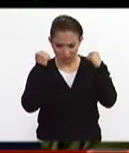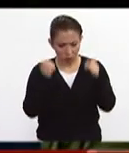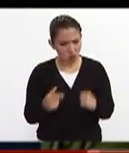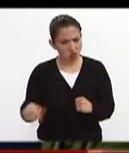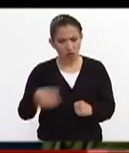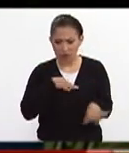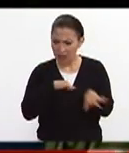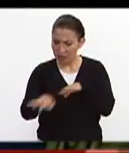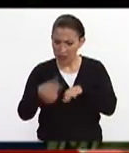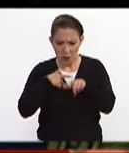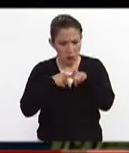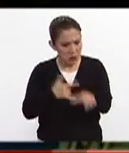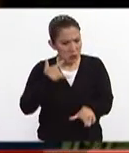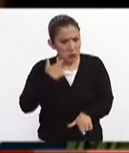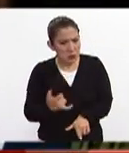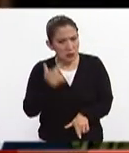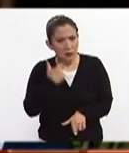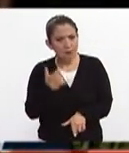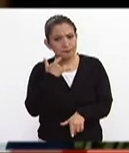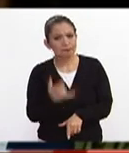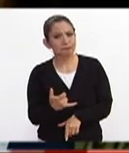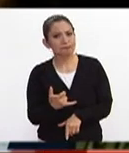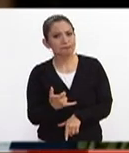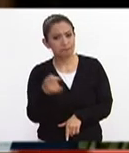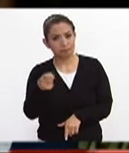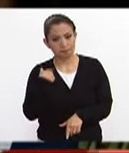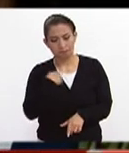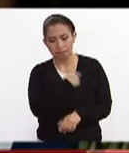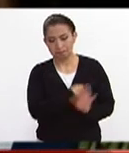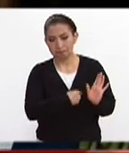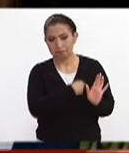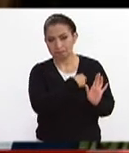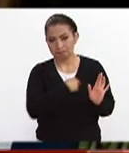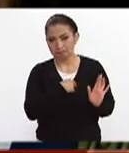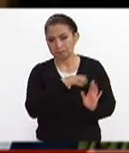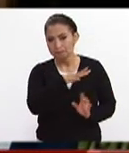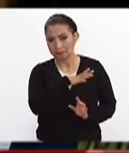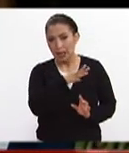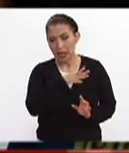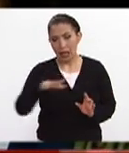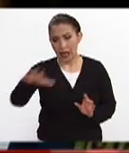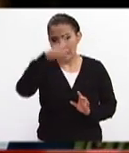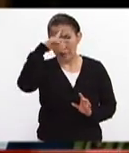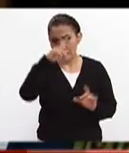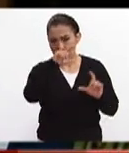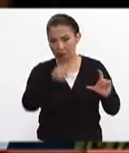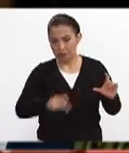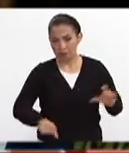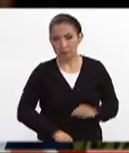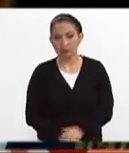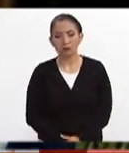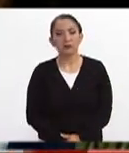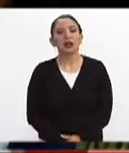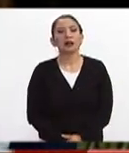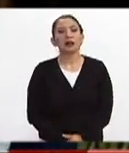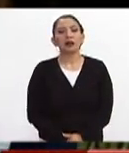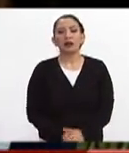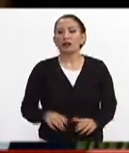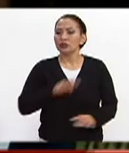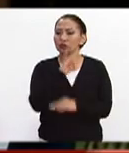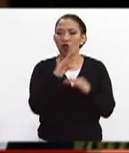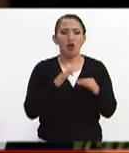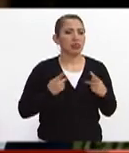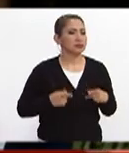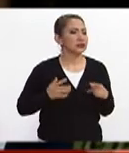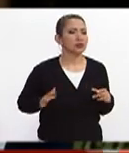trabajando sin descanso. Ese es nuestro compromiso con el pueblo mexicano, con la gran sociedad